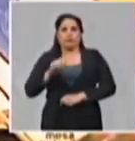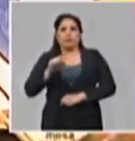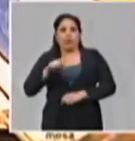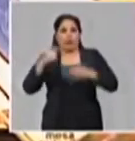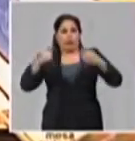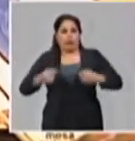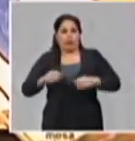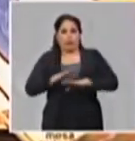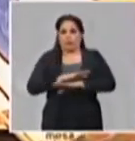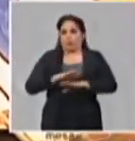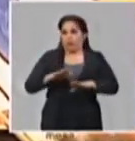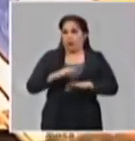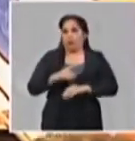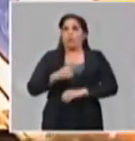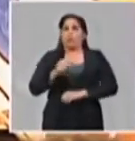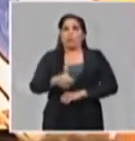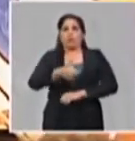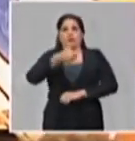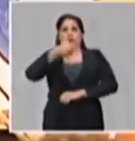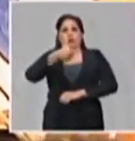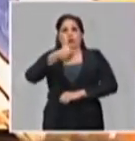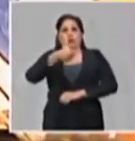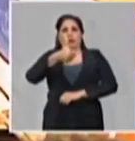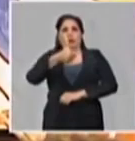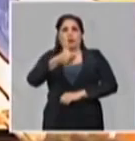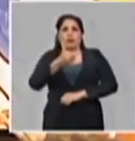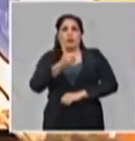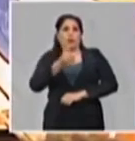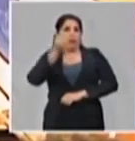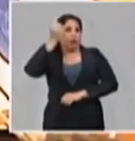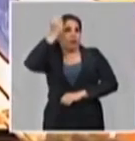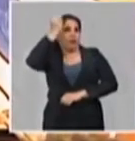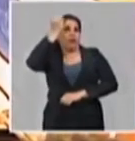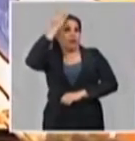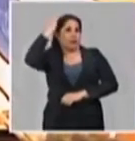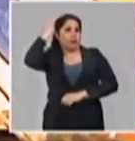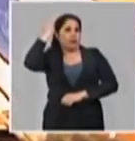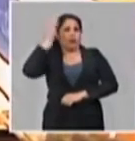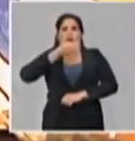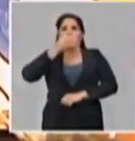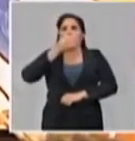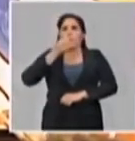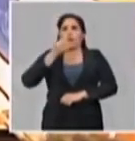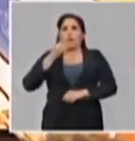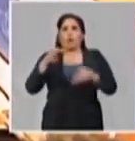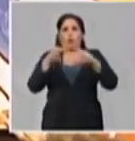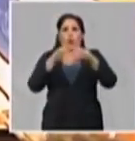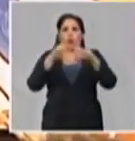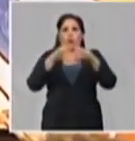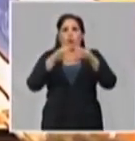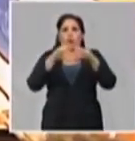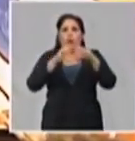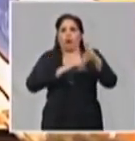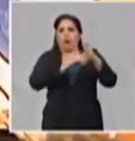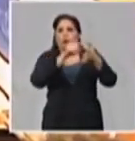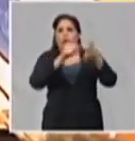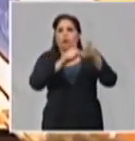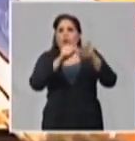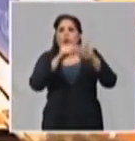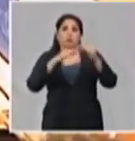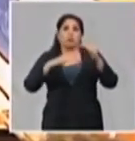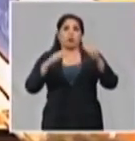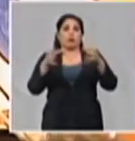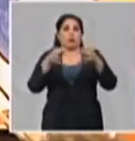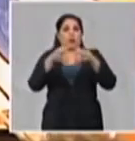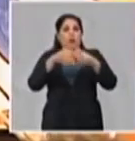decisiones, nuestro presidente nos solicitó convocar un comité ejecutivo del Consejo de Ministros para